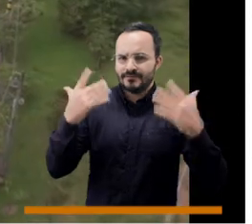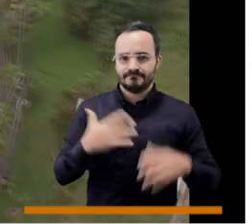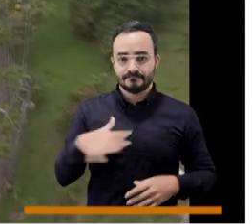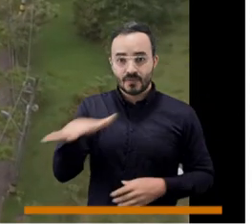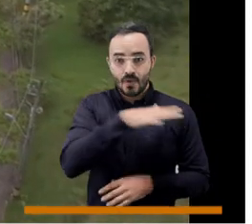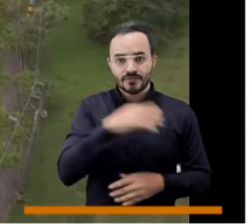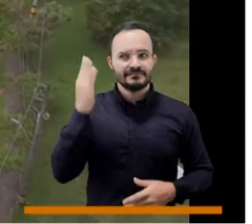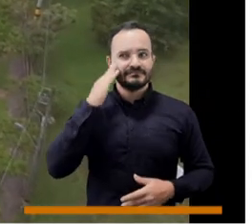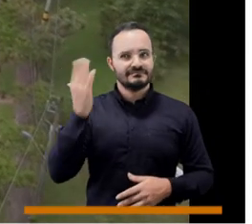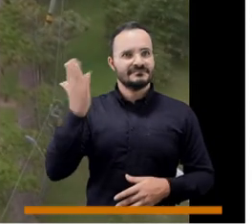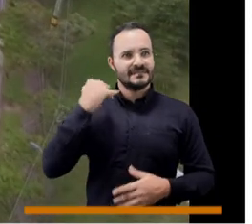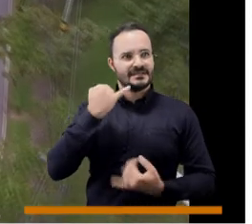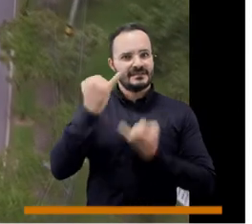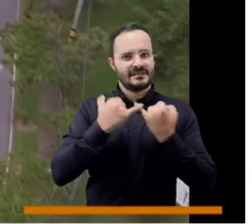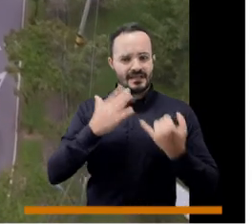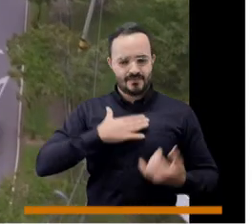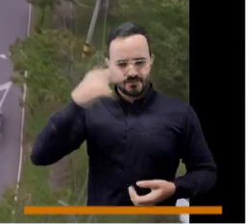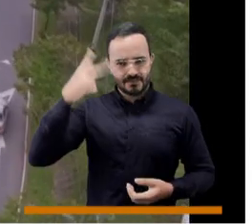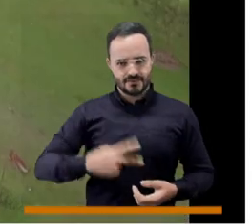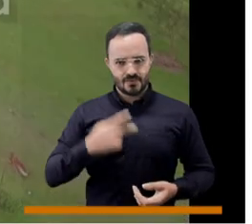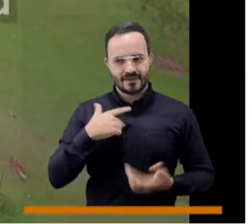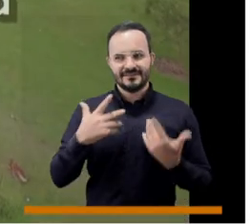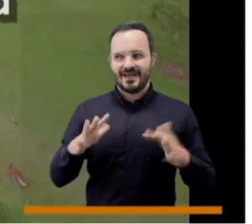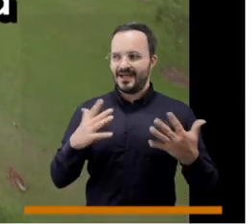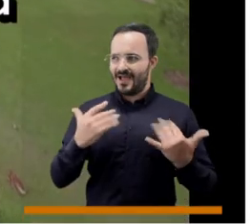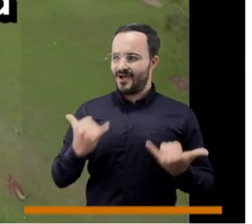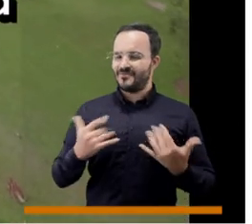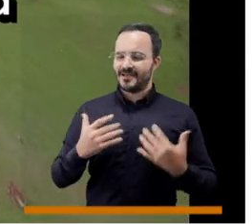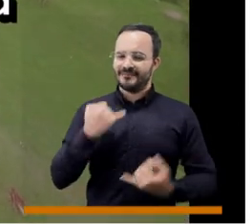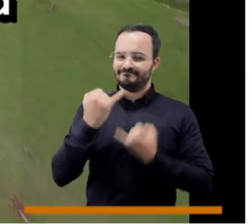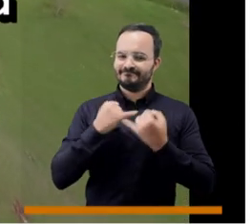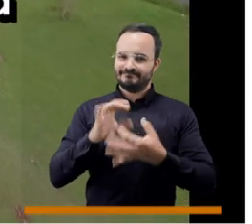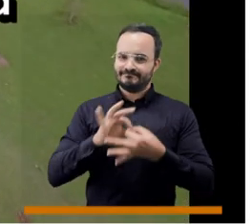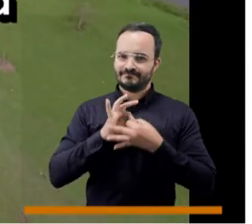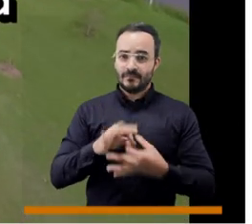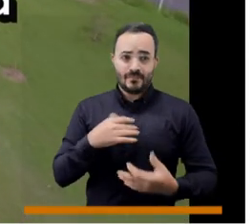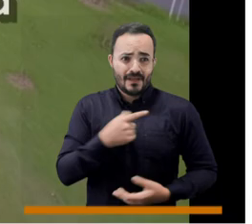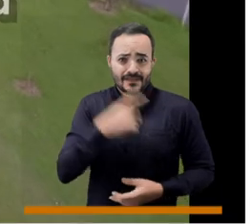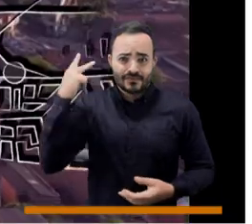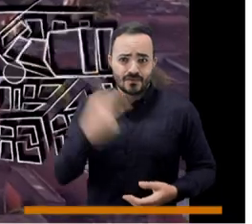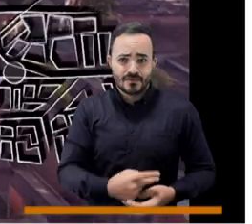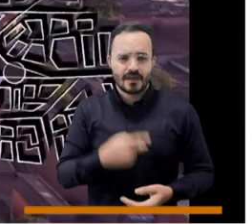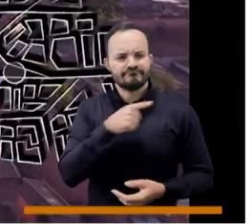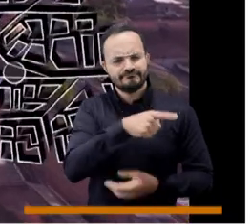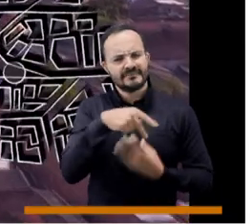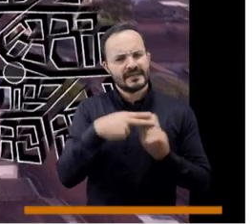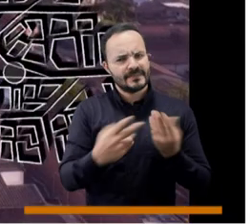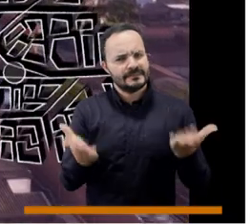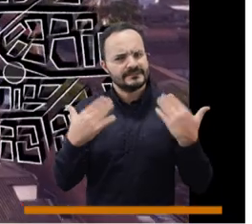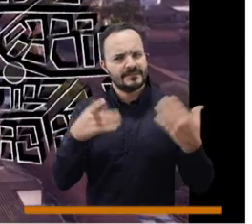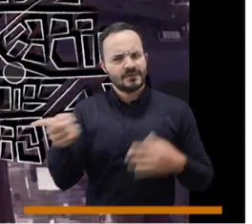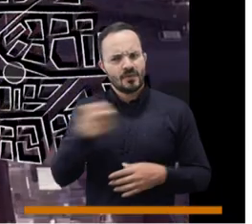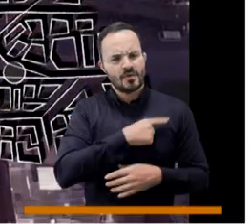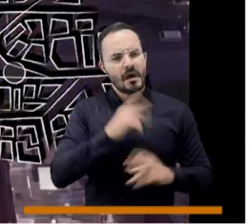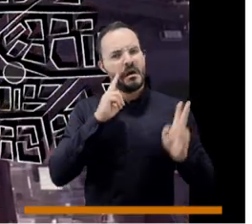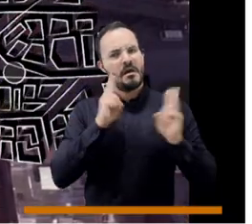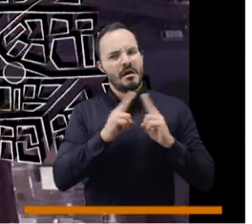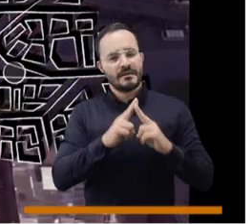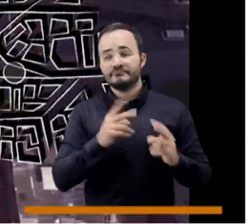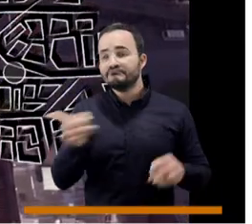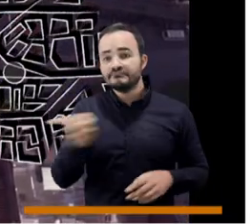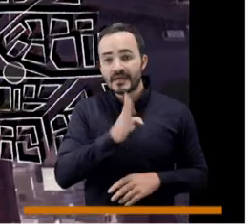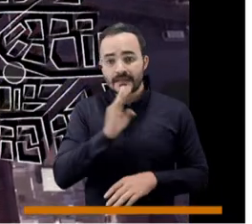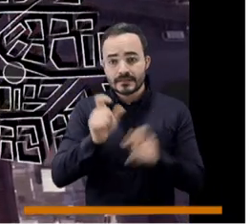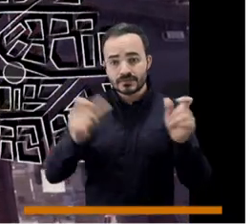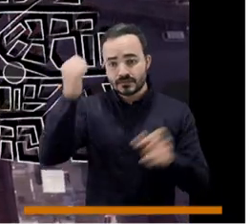historia de la ciudad, cómo de eso que hemos ido nos hemos venido construyendo en lo que es hoy. Es una herramienta indispensable y muy importante